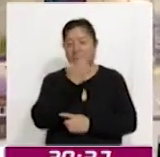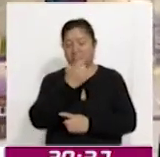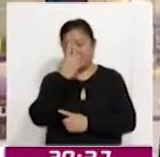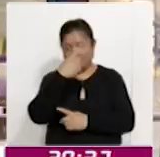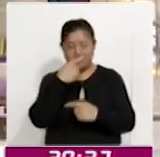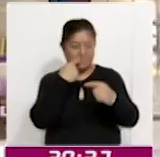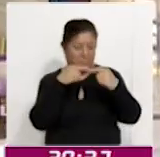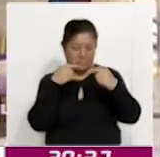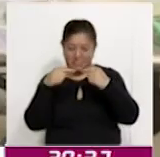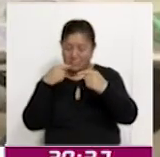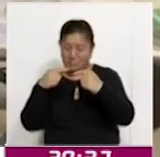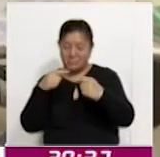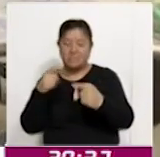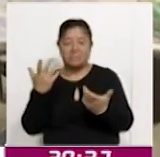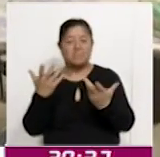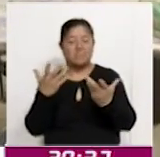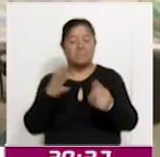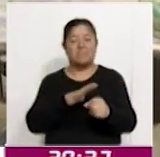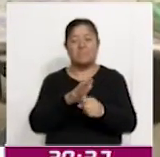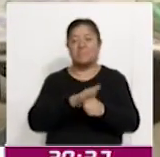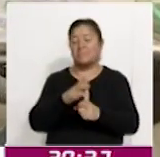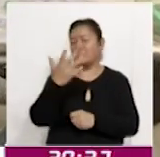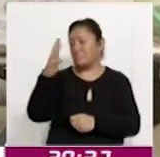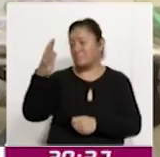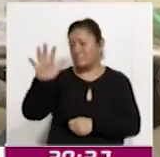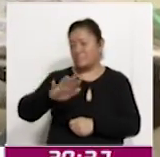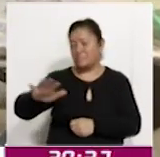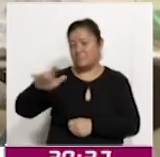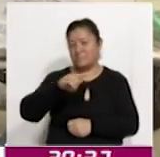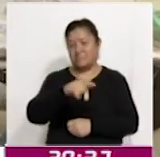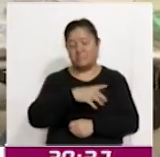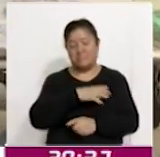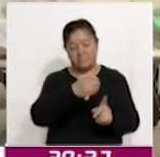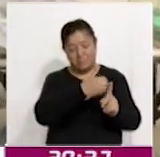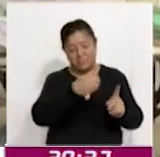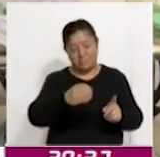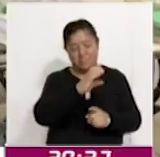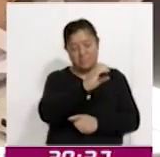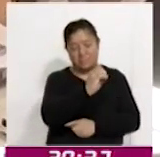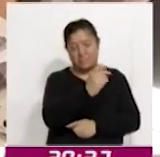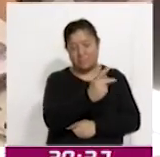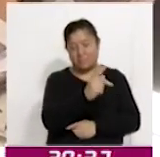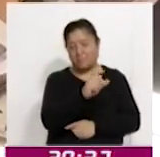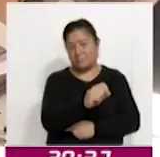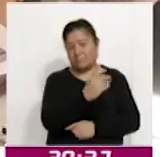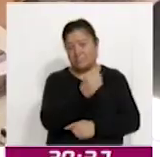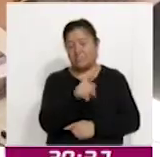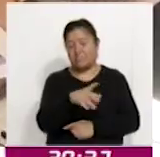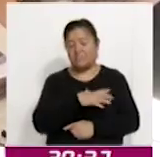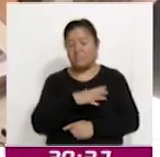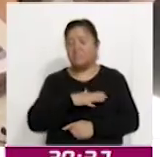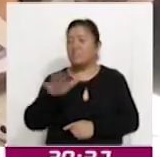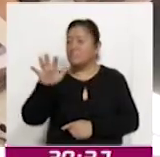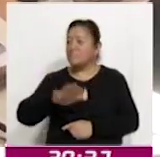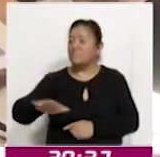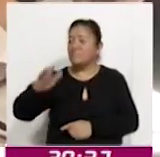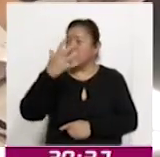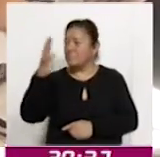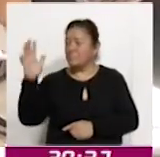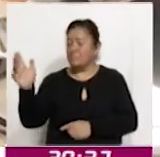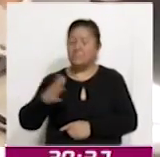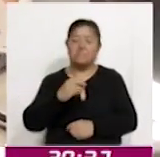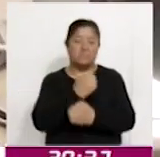diálogo y la acción frente al cambio climático. Organizado en el marco de la COP29, el evento destacó la importancia de la educación ambiental como respuesta a la triple crisis